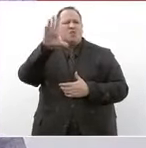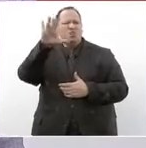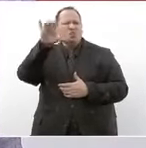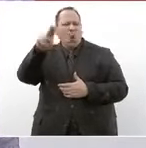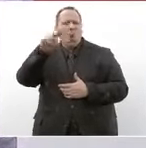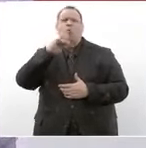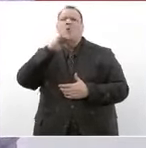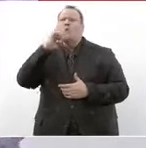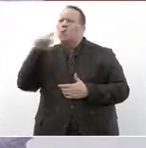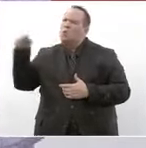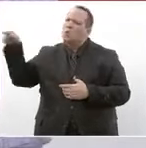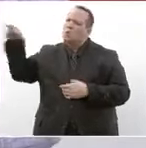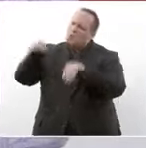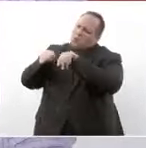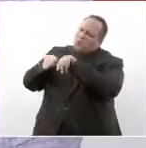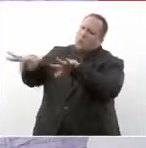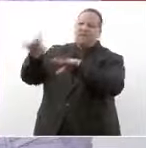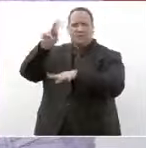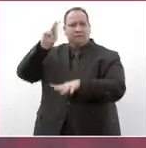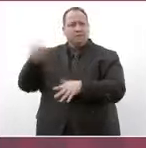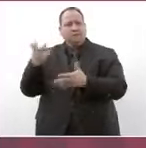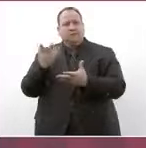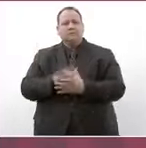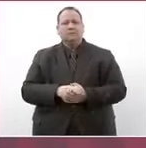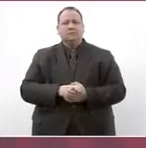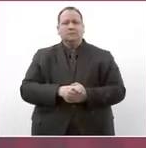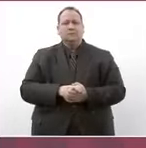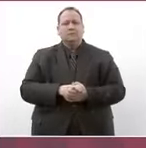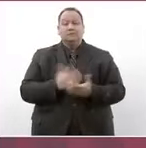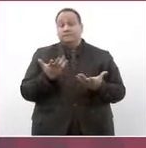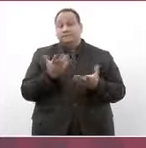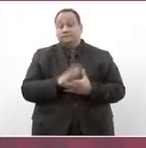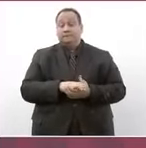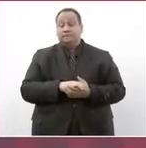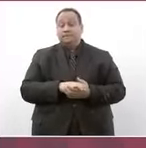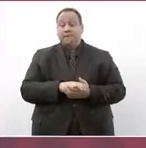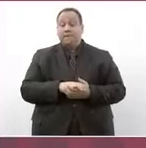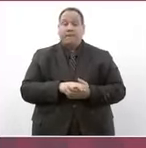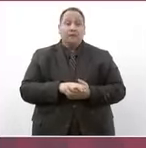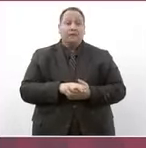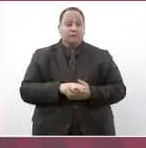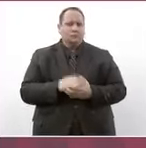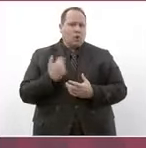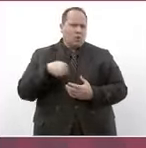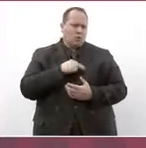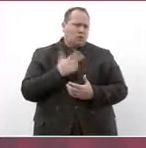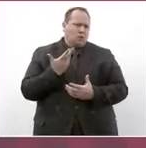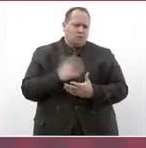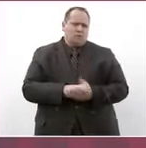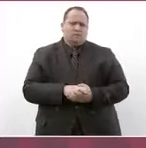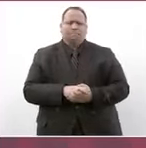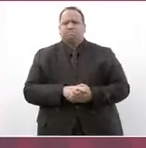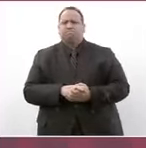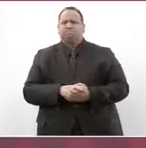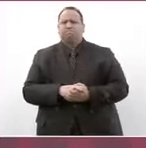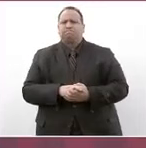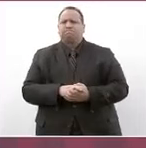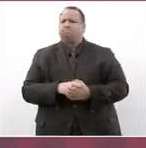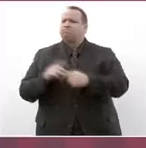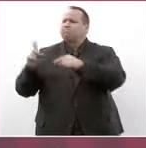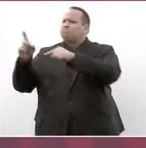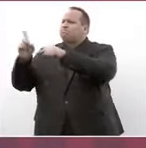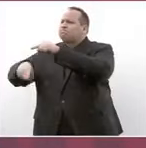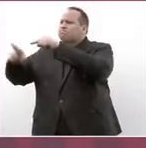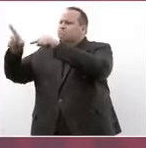y como estamos desterrando